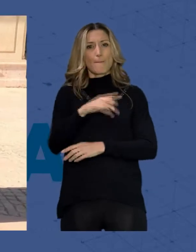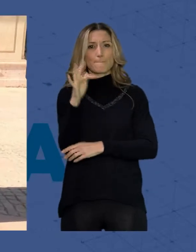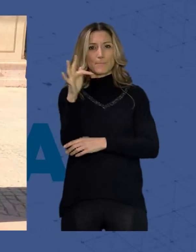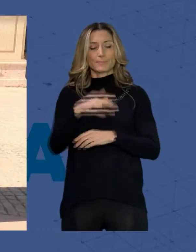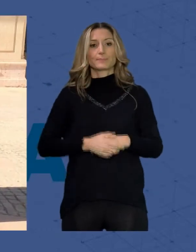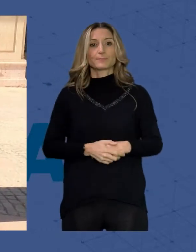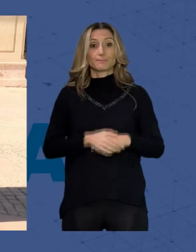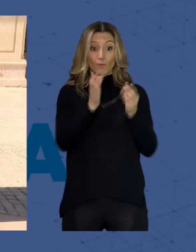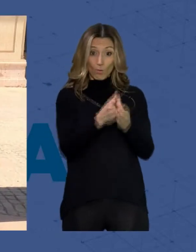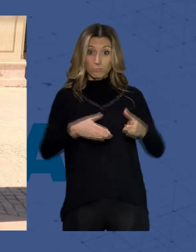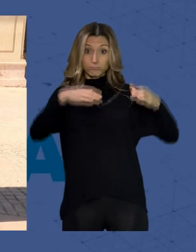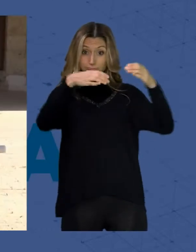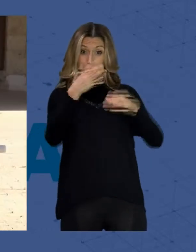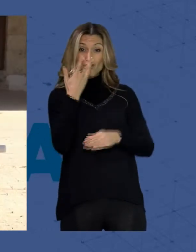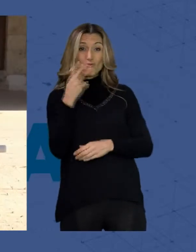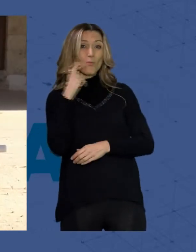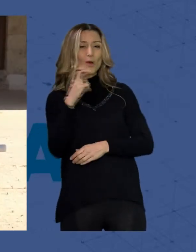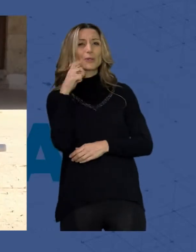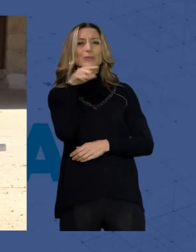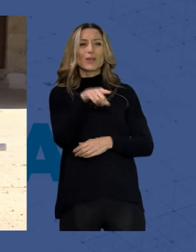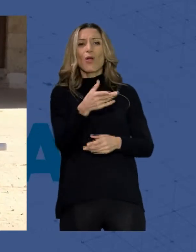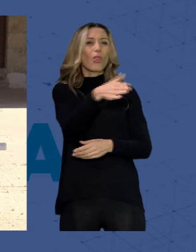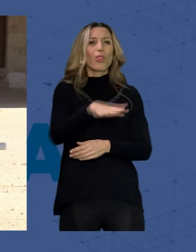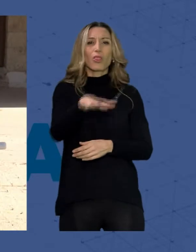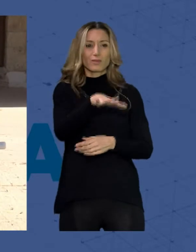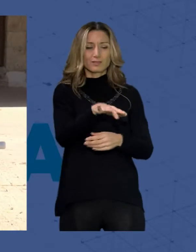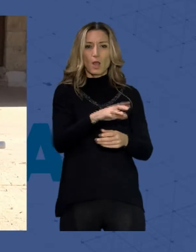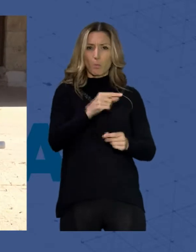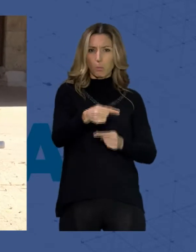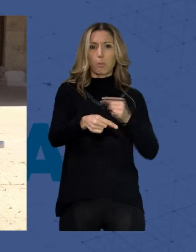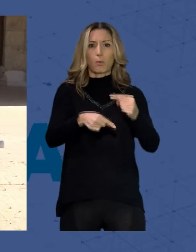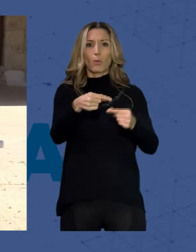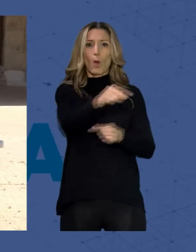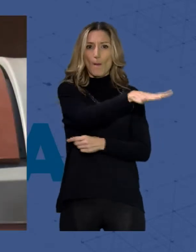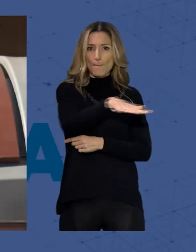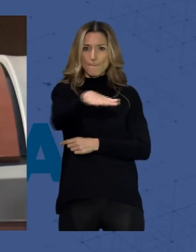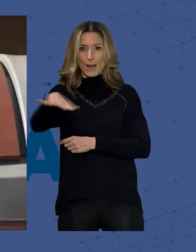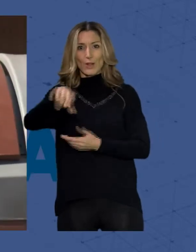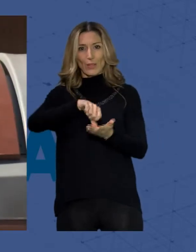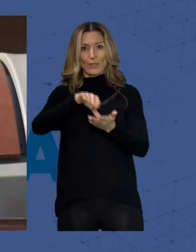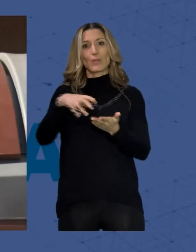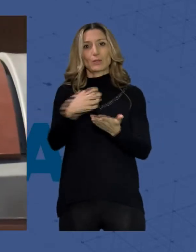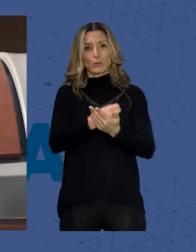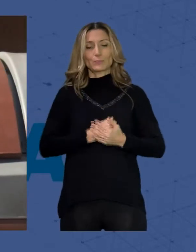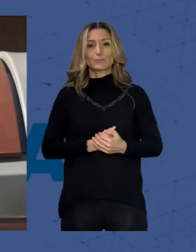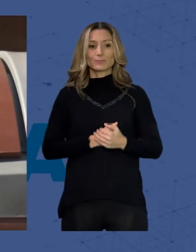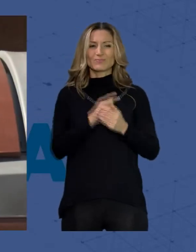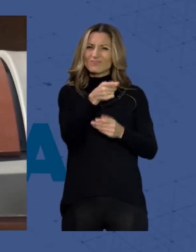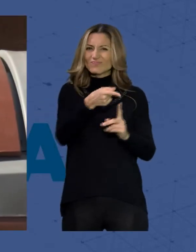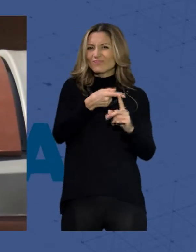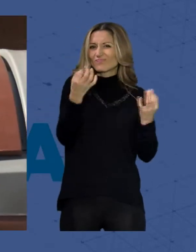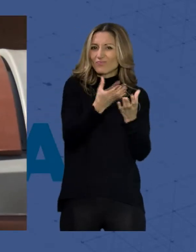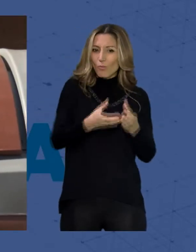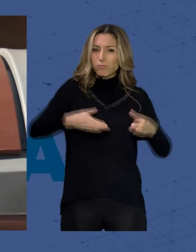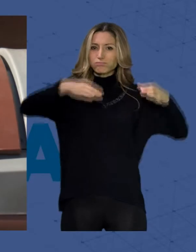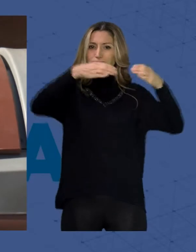Este contenedor marrón se va a instalar de forma progresiva en todos los barrios de la ciudad. Se trata de un recipiente en el que hay que